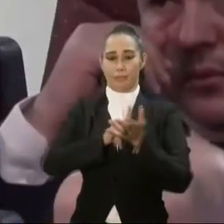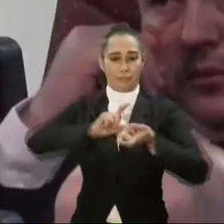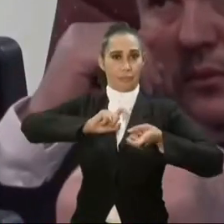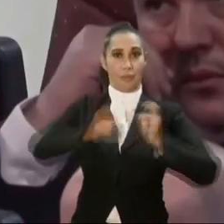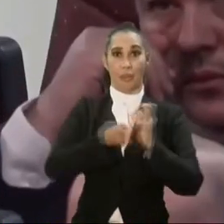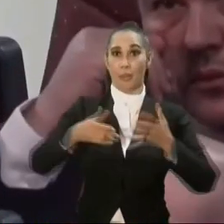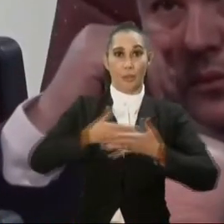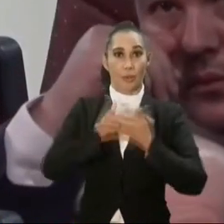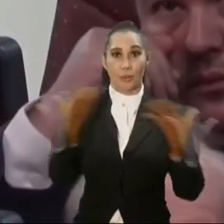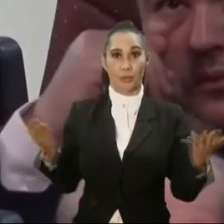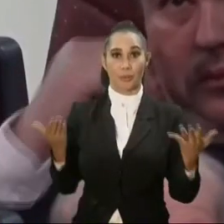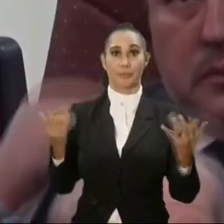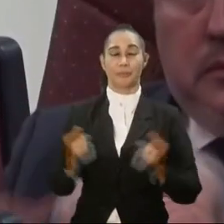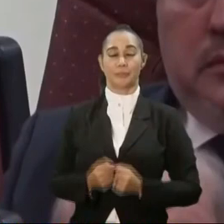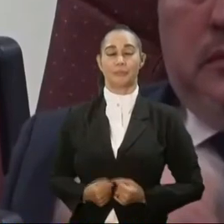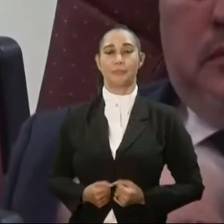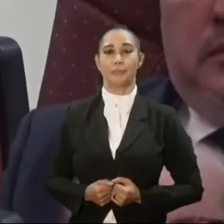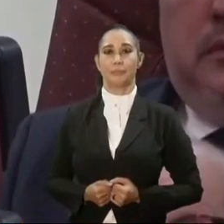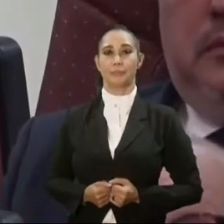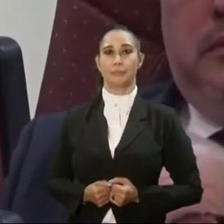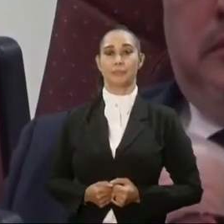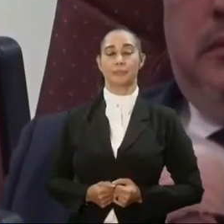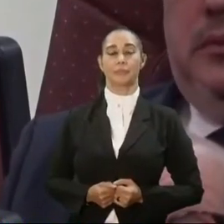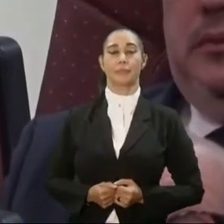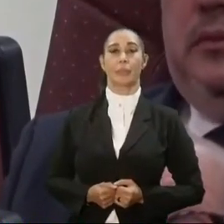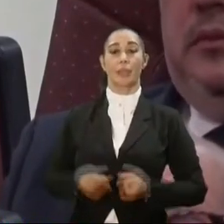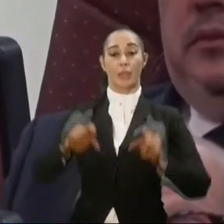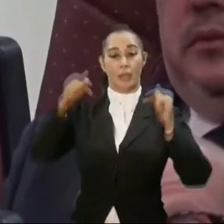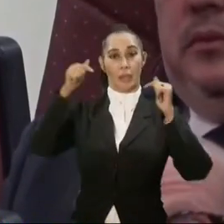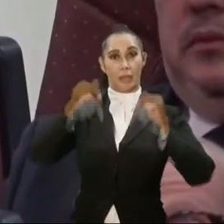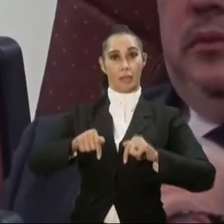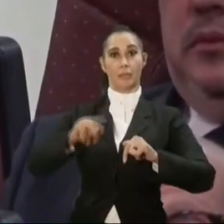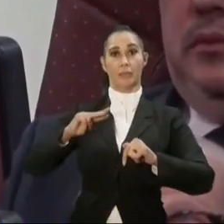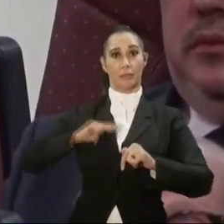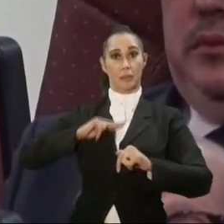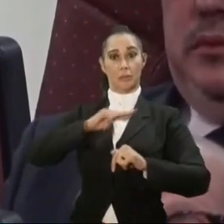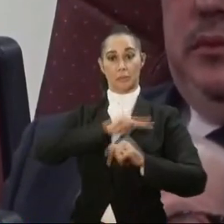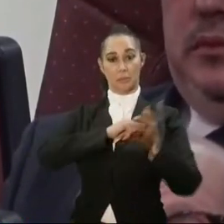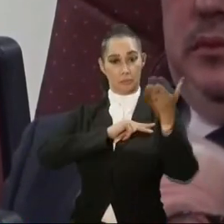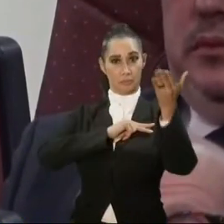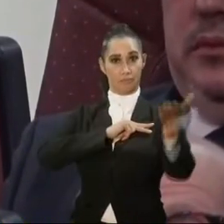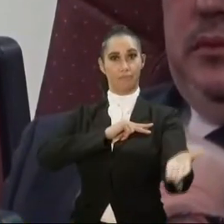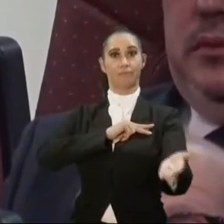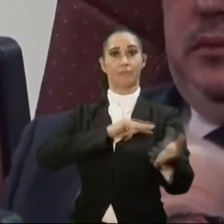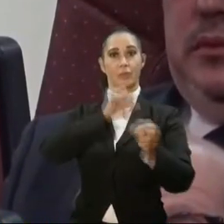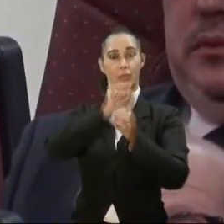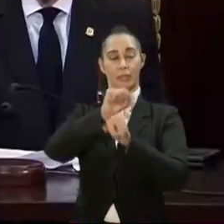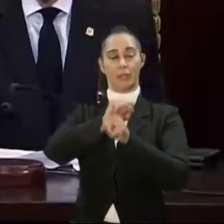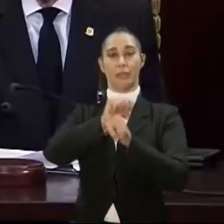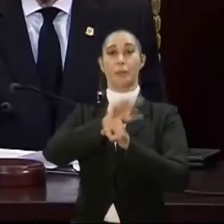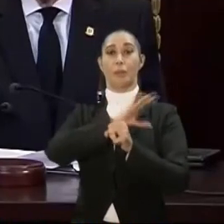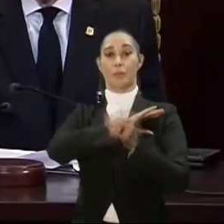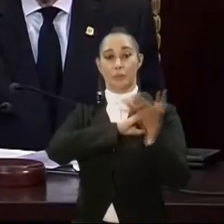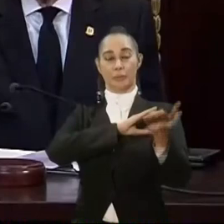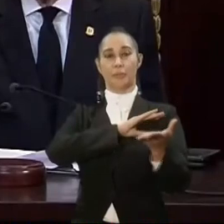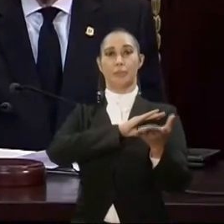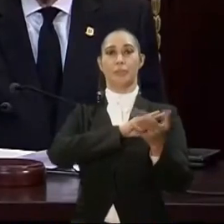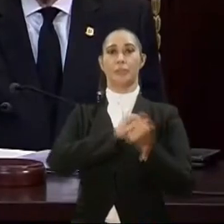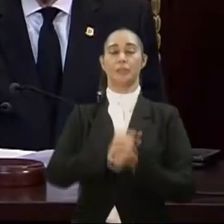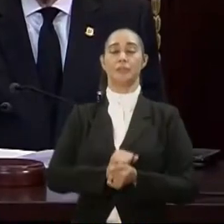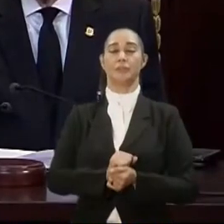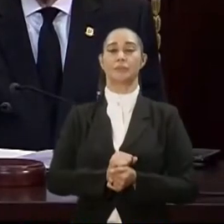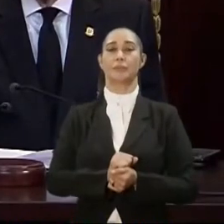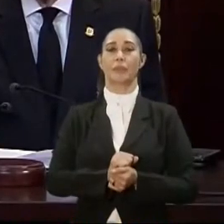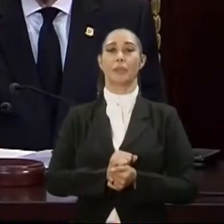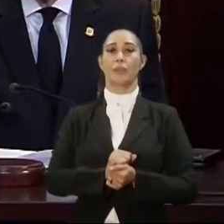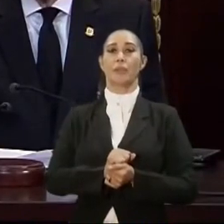transformación ni reforma. Aquí se encuentran los miembros del grupo de trabajo de esa comisión, Muquien,